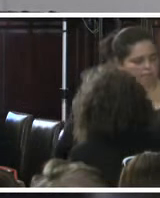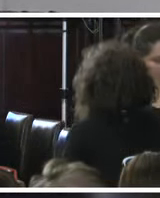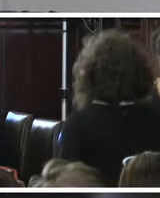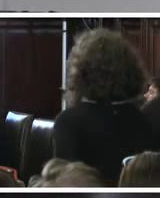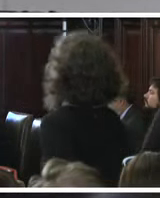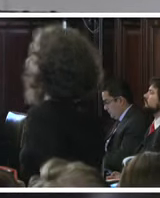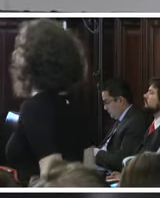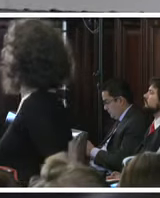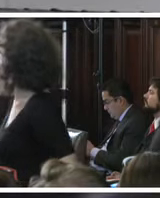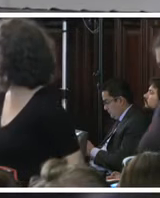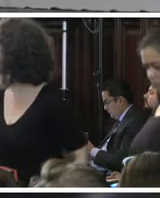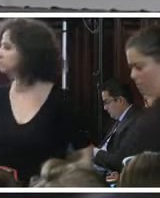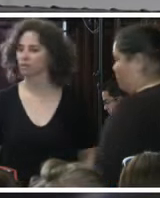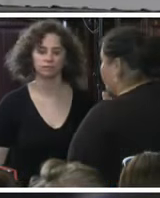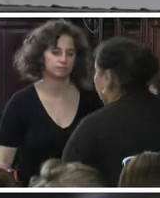ahora